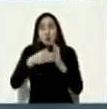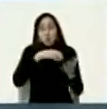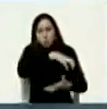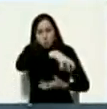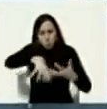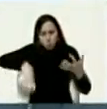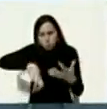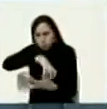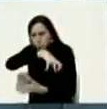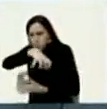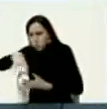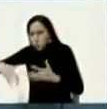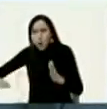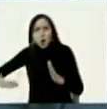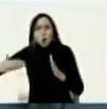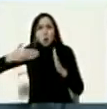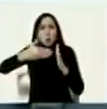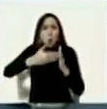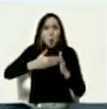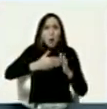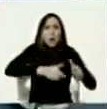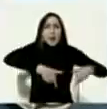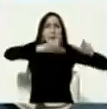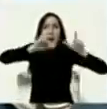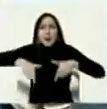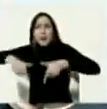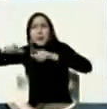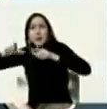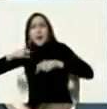horrorosos contra las torres gemelas en Nueva York